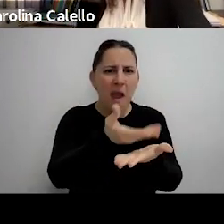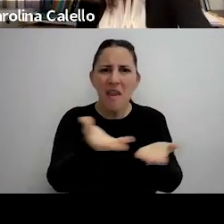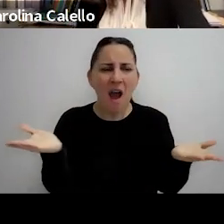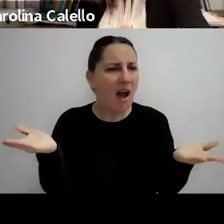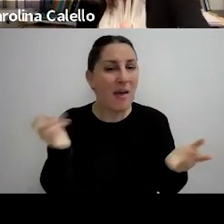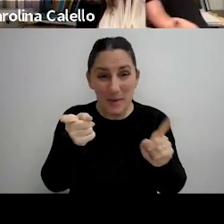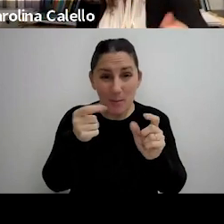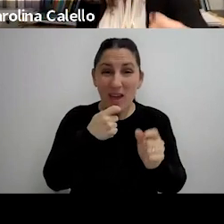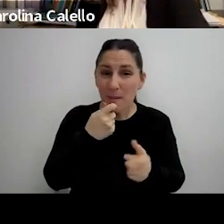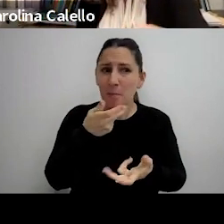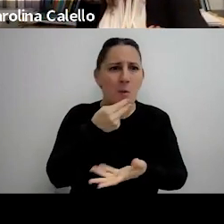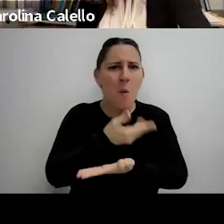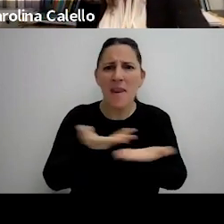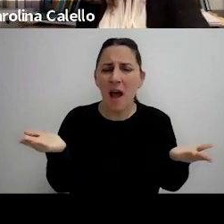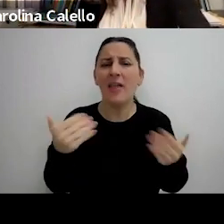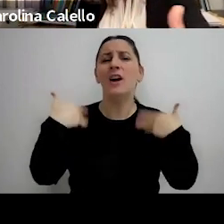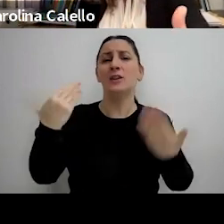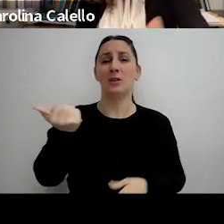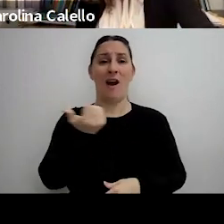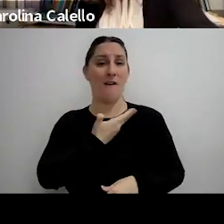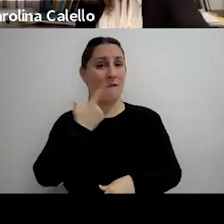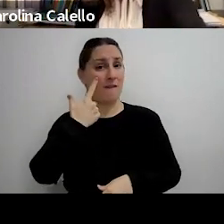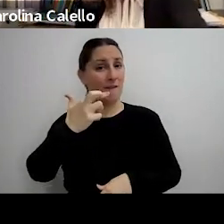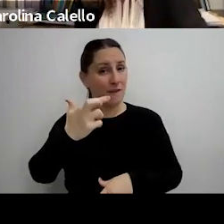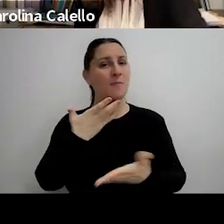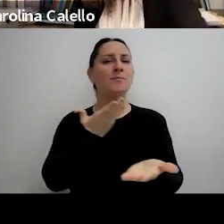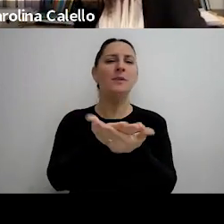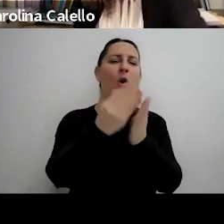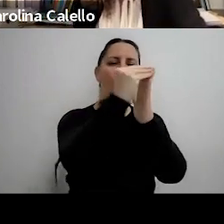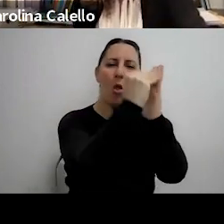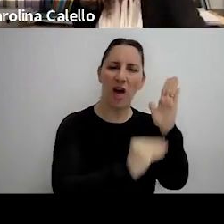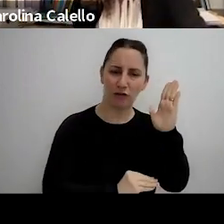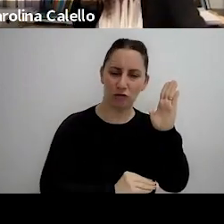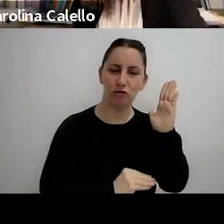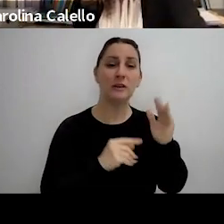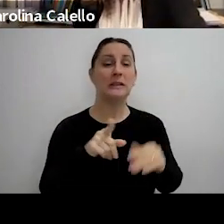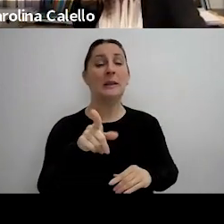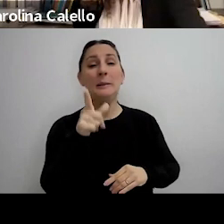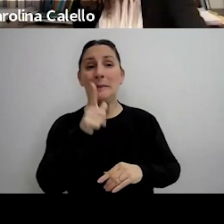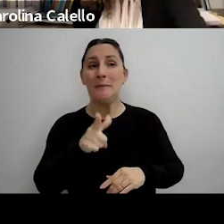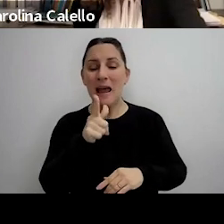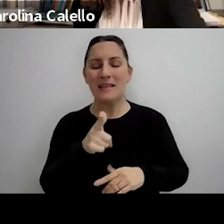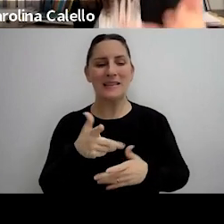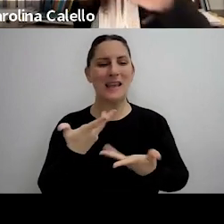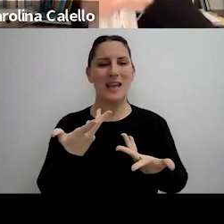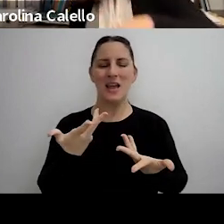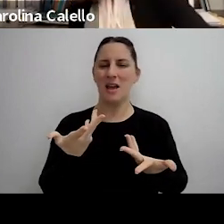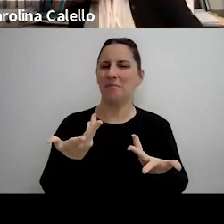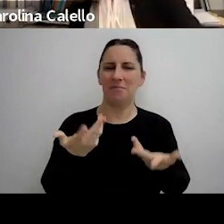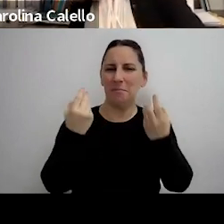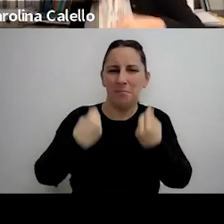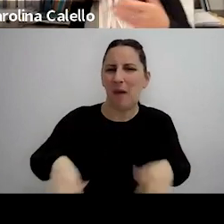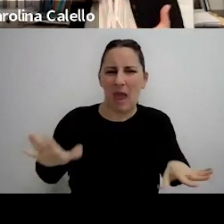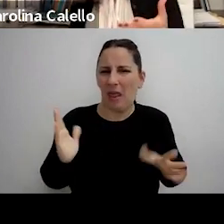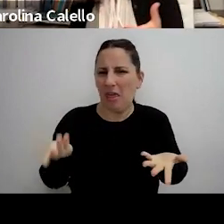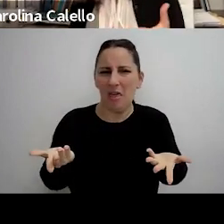digo no había nada y entonces el fisco tuvo que recurrir a las bases de datos la verdad es que me parece un un dispendio este